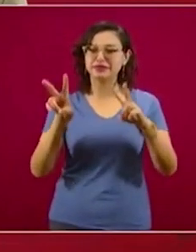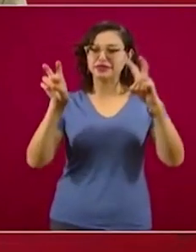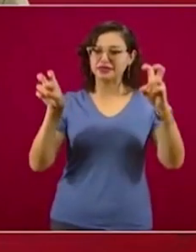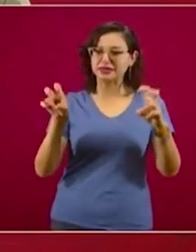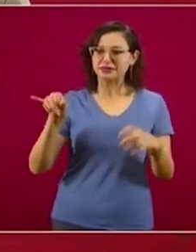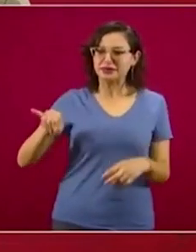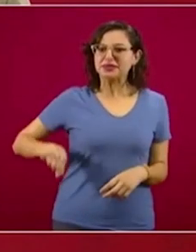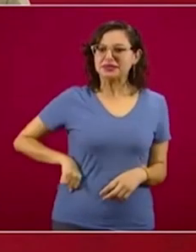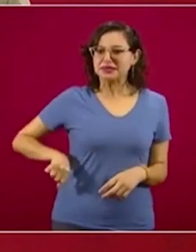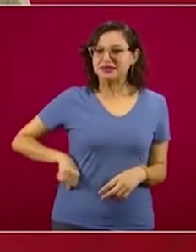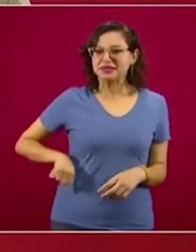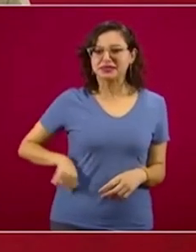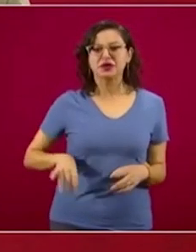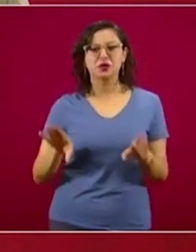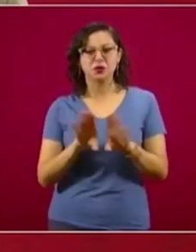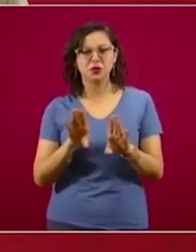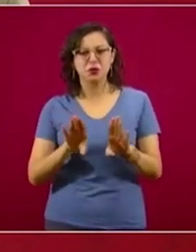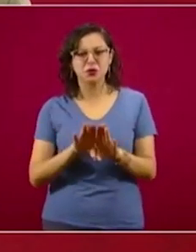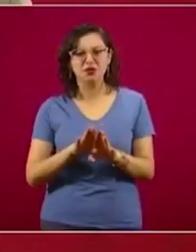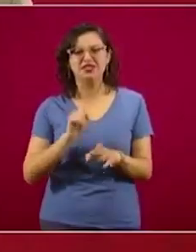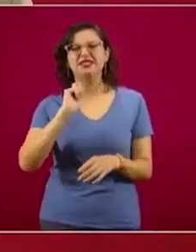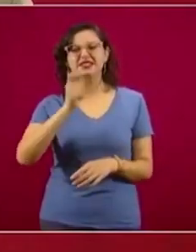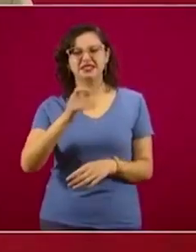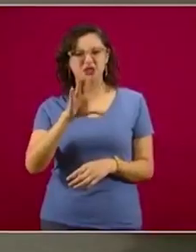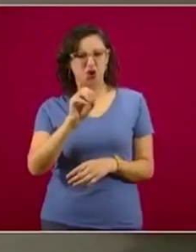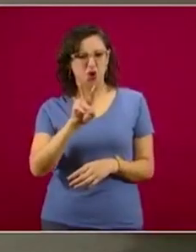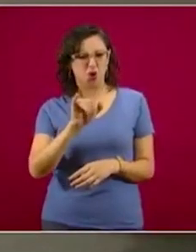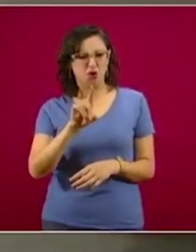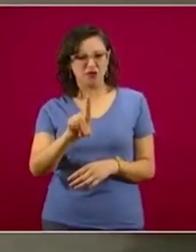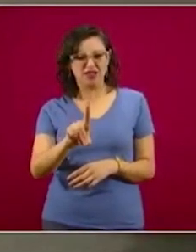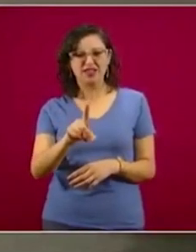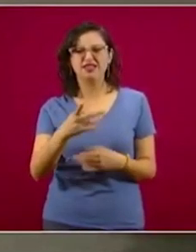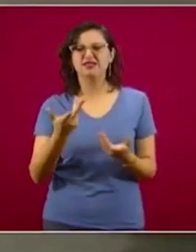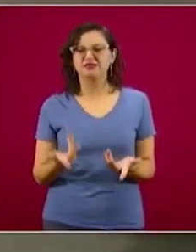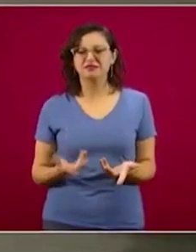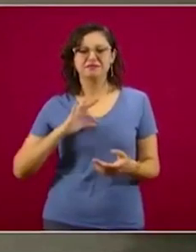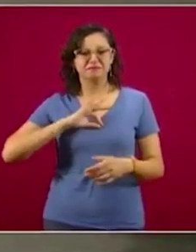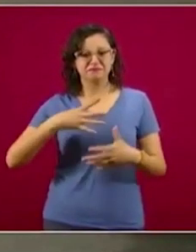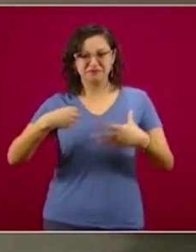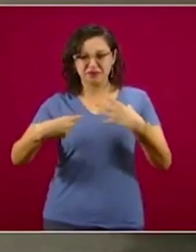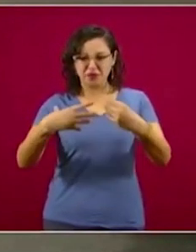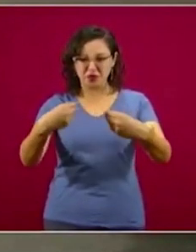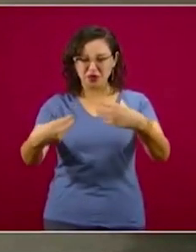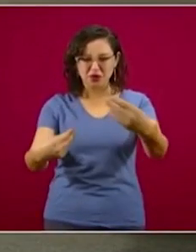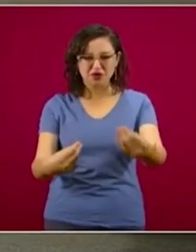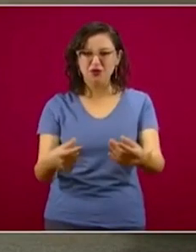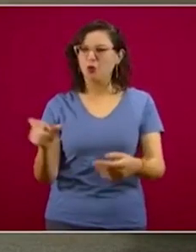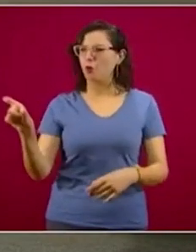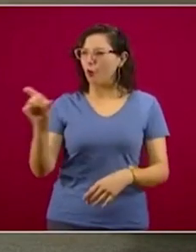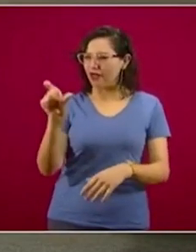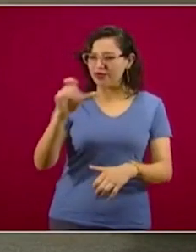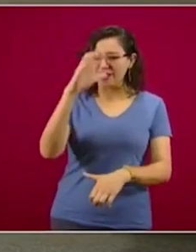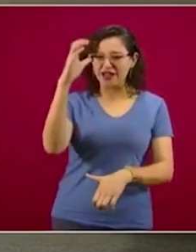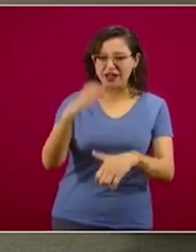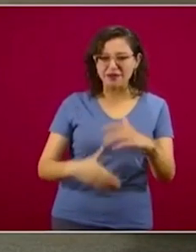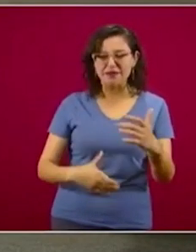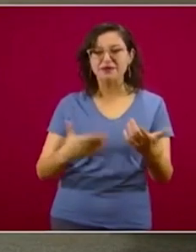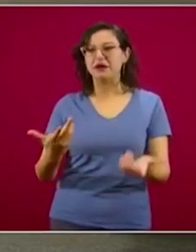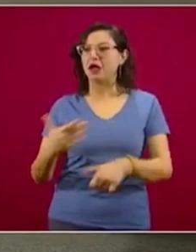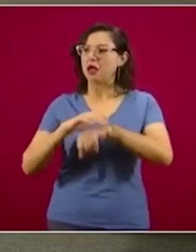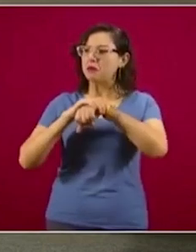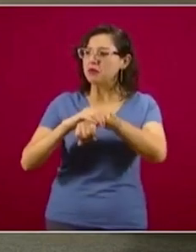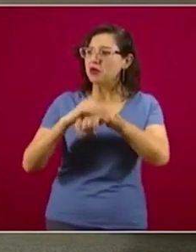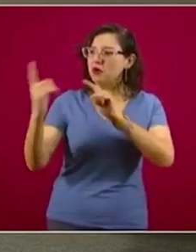en saber qué pasa con COVID, qué pueden hacer con la epidemia, cuándo va a acabar, cuándo pueden ver a sus